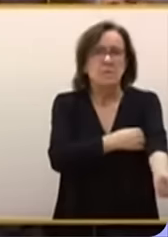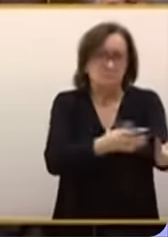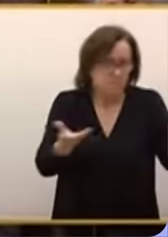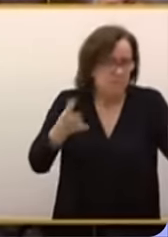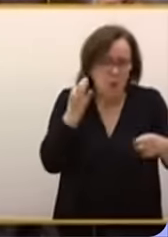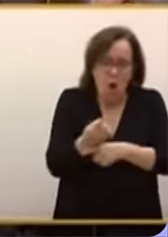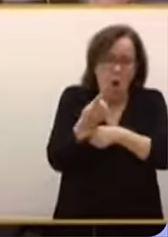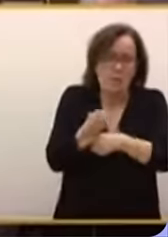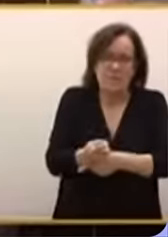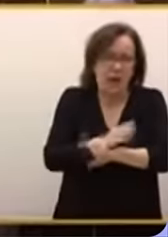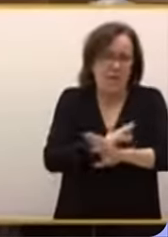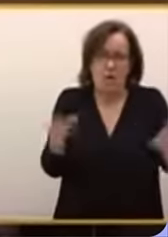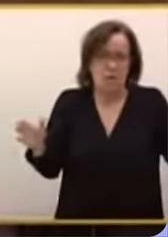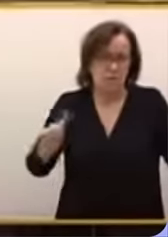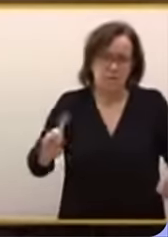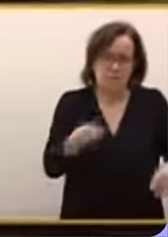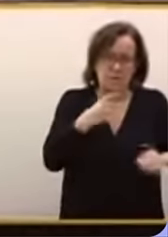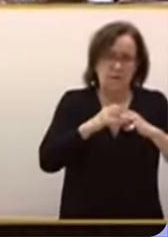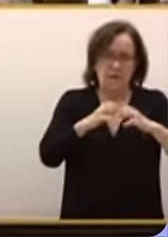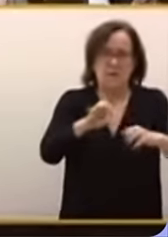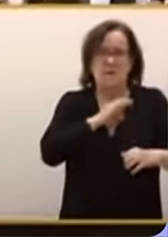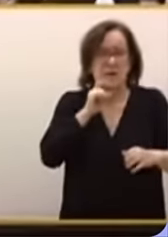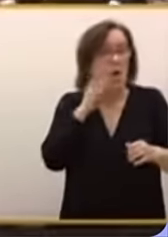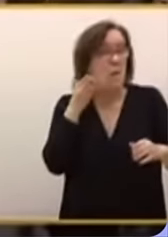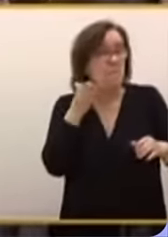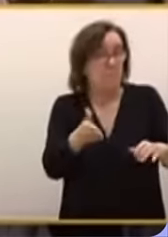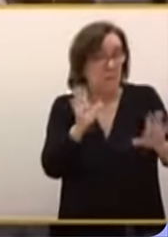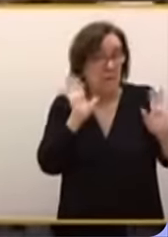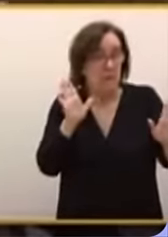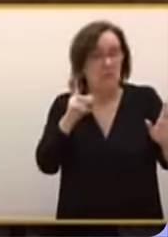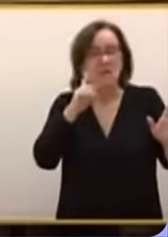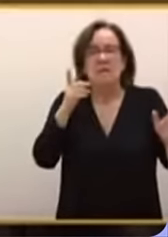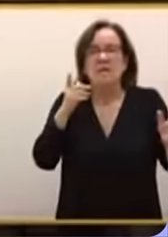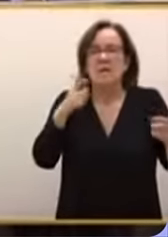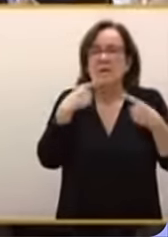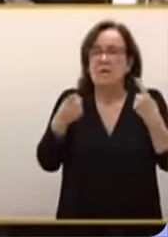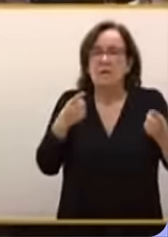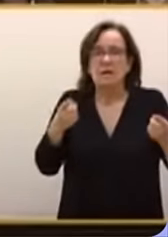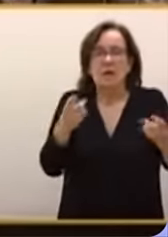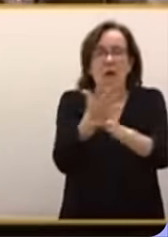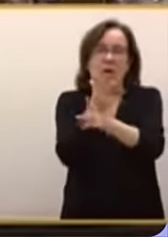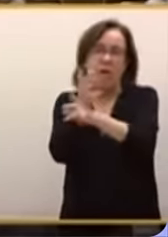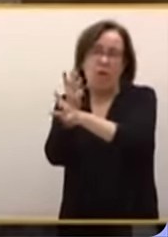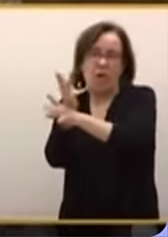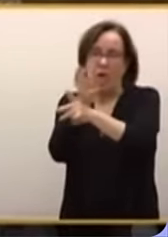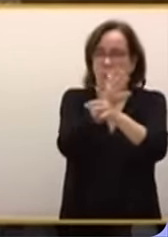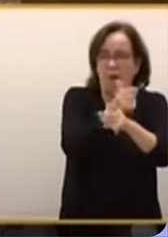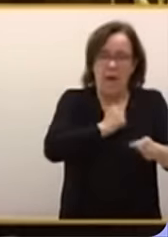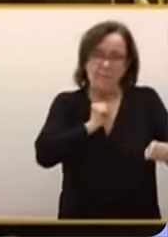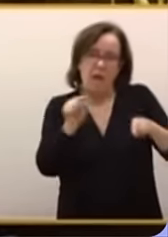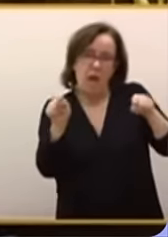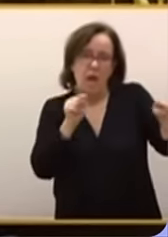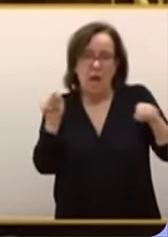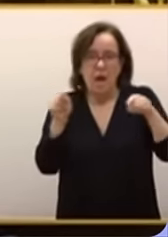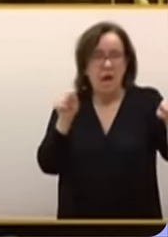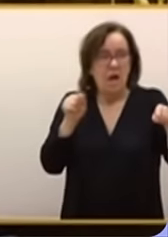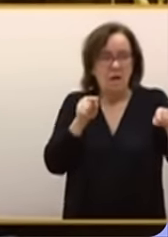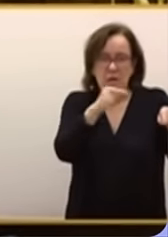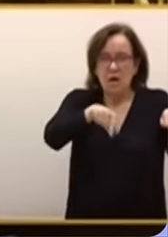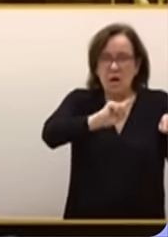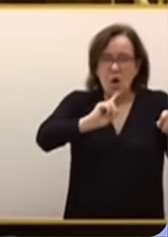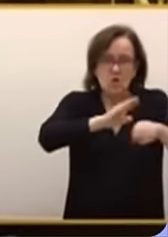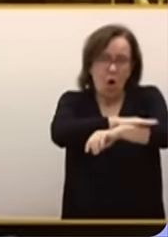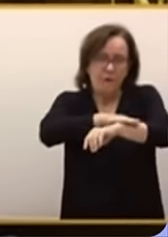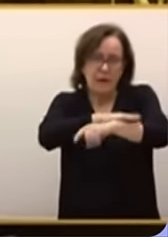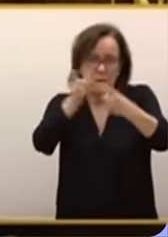obligado en el Senado. Le pido también que se deje de jueguecitos. Mordidas de los suyos en